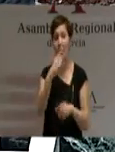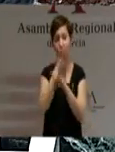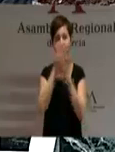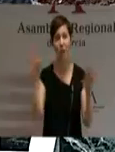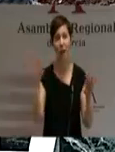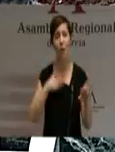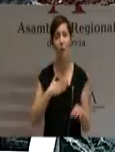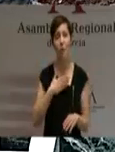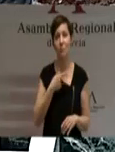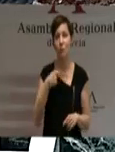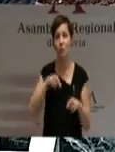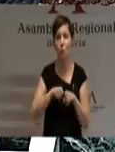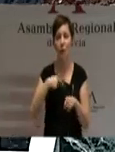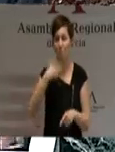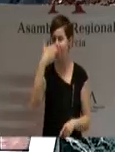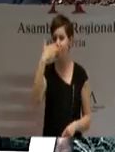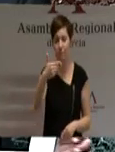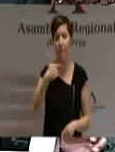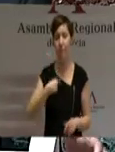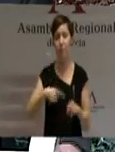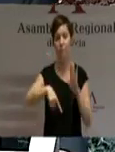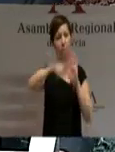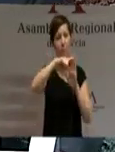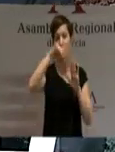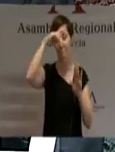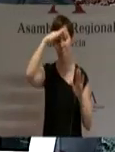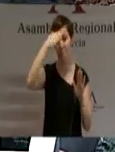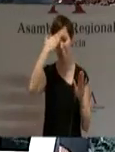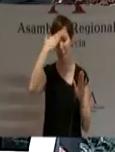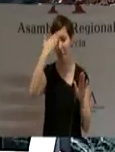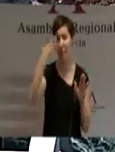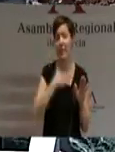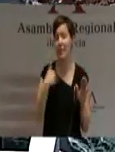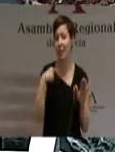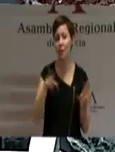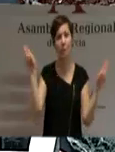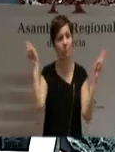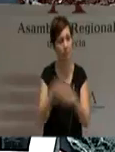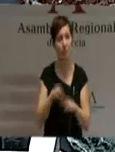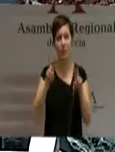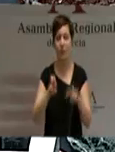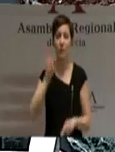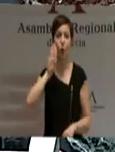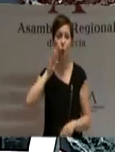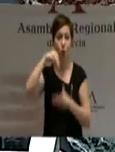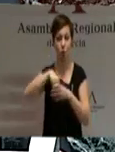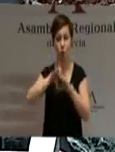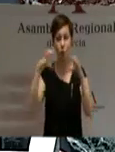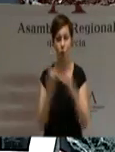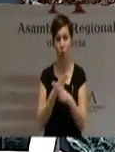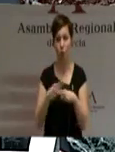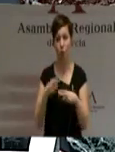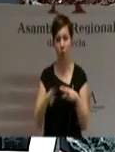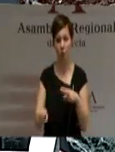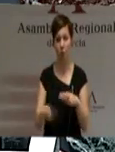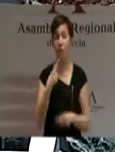mis principios y convicciones. Que es posible una urgente regeneración. Y, en todo caso, que yo jamás